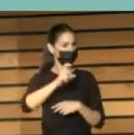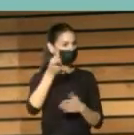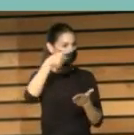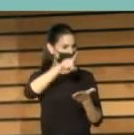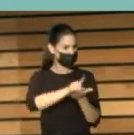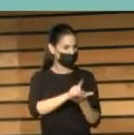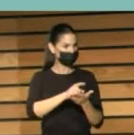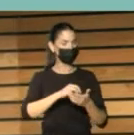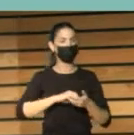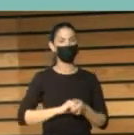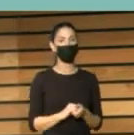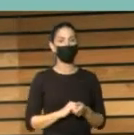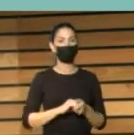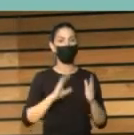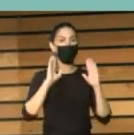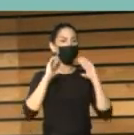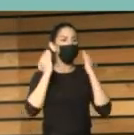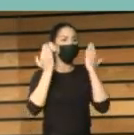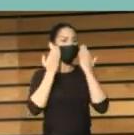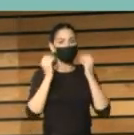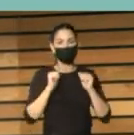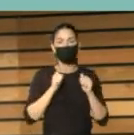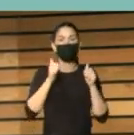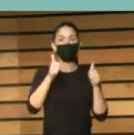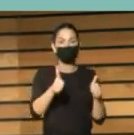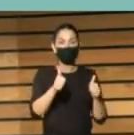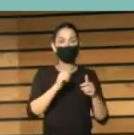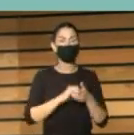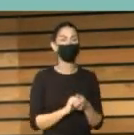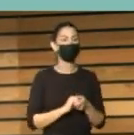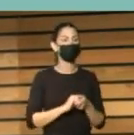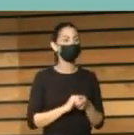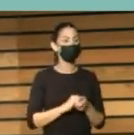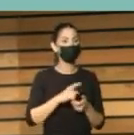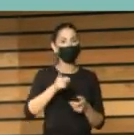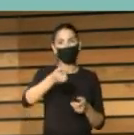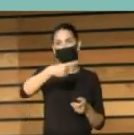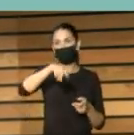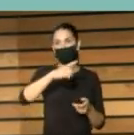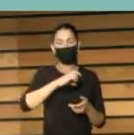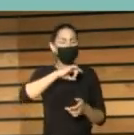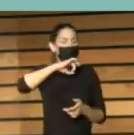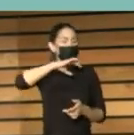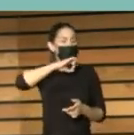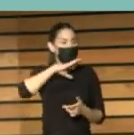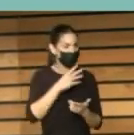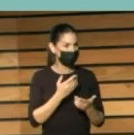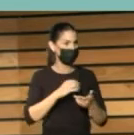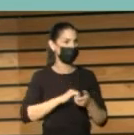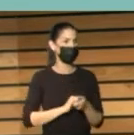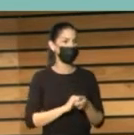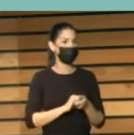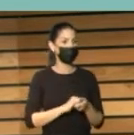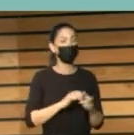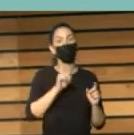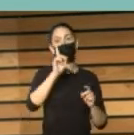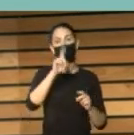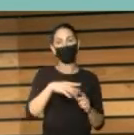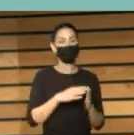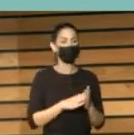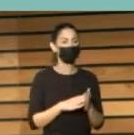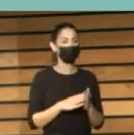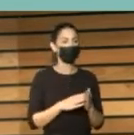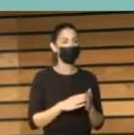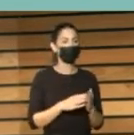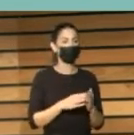Comenzar un congreso como este, sin duda, debe ser siempre un motivo de alegría y también merece la felicitación para sus